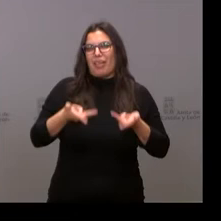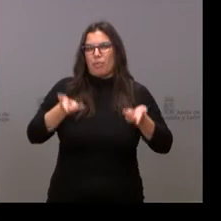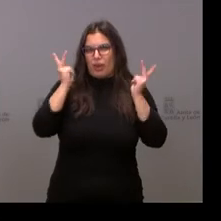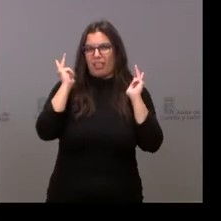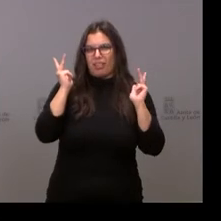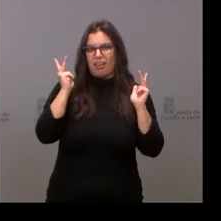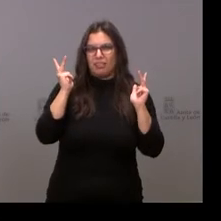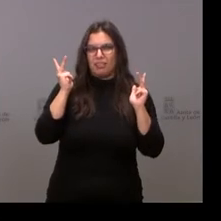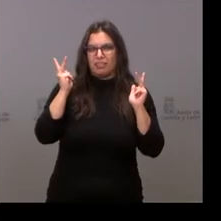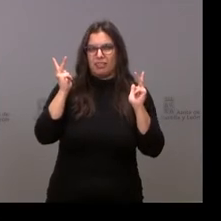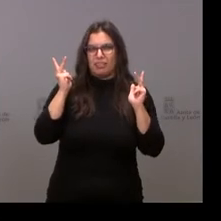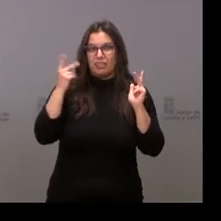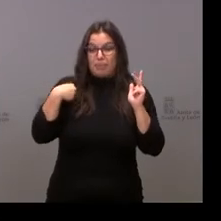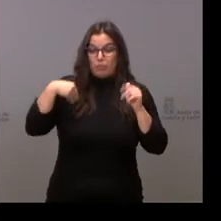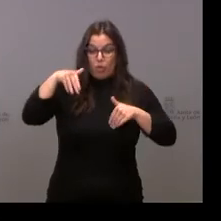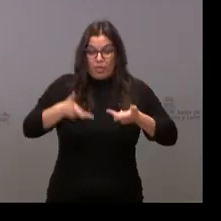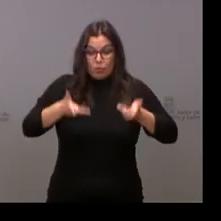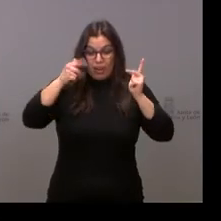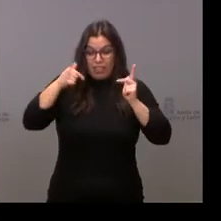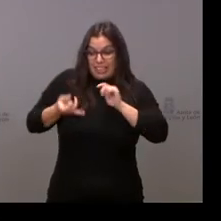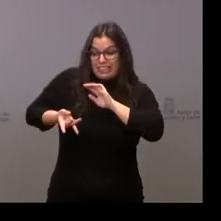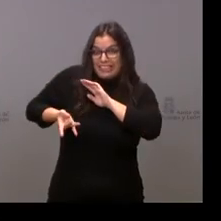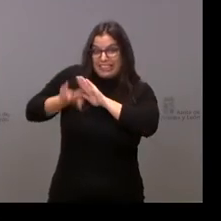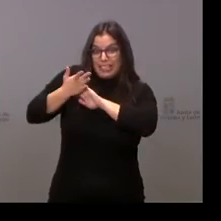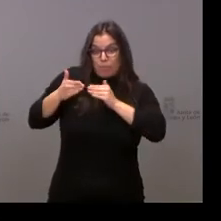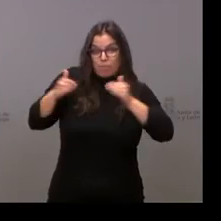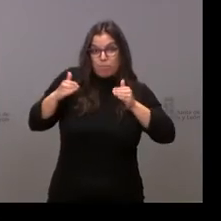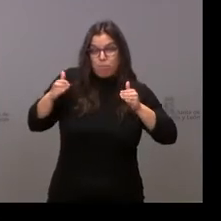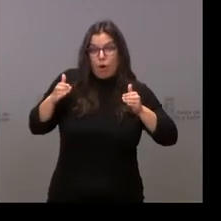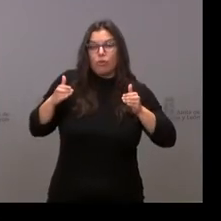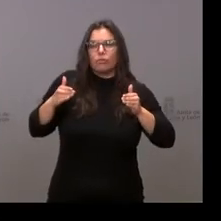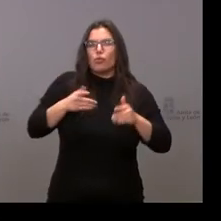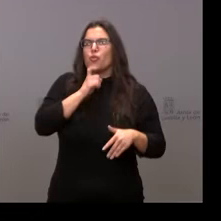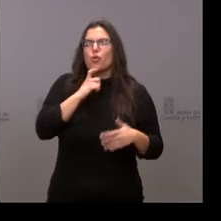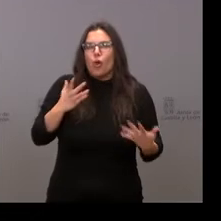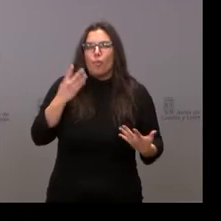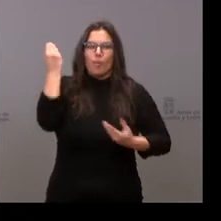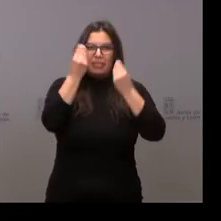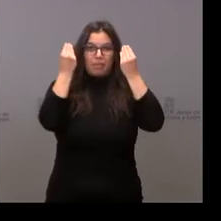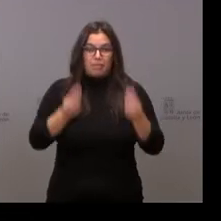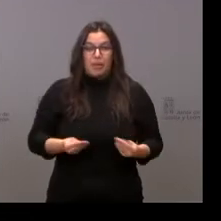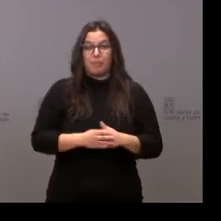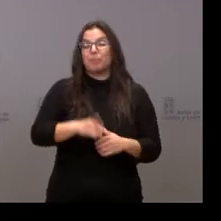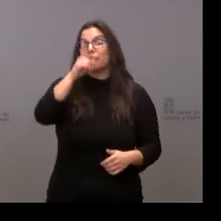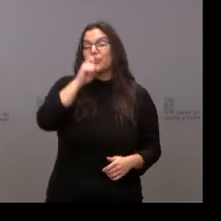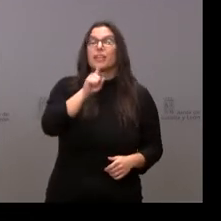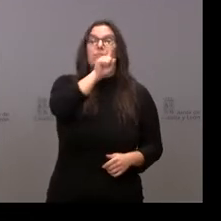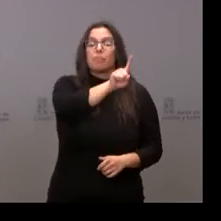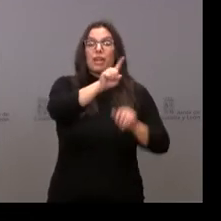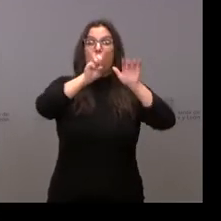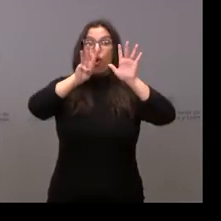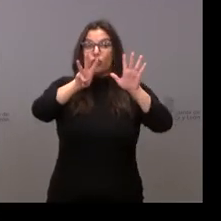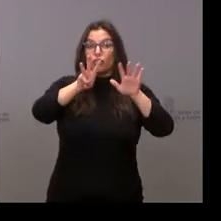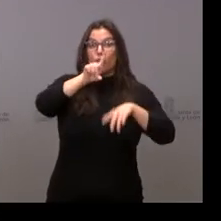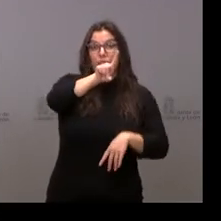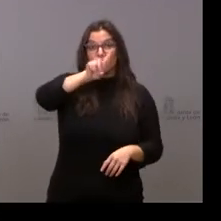orígenes de la propia democracia que vivimos hoy. Recordar que, desde 1812, no ha